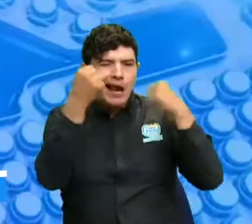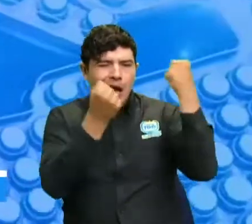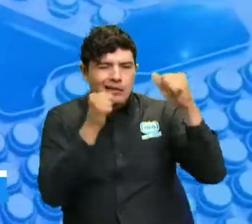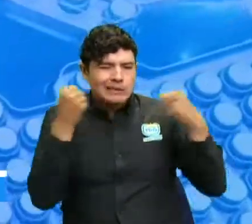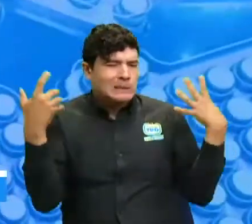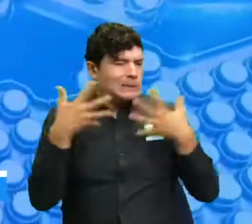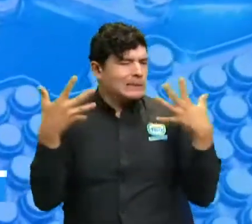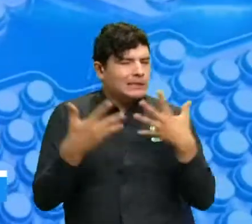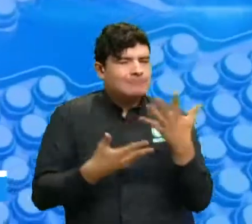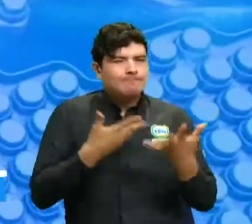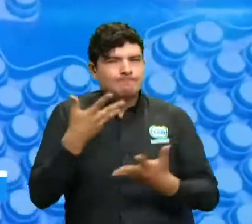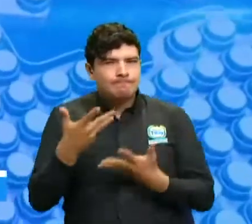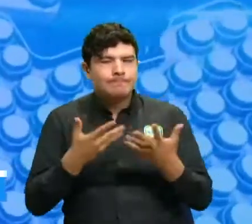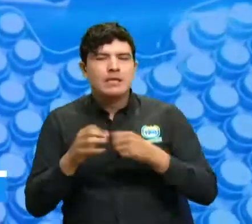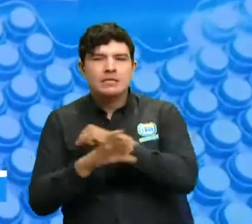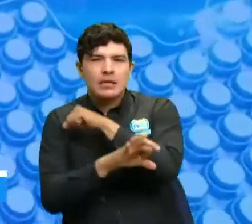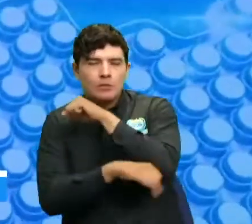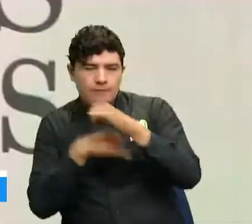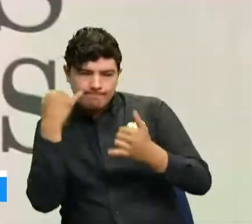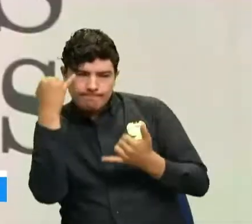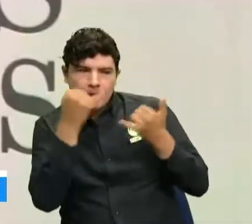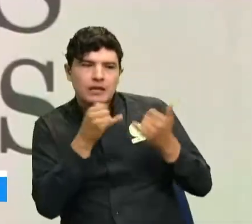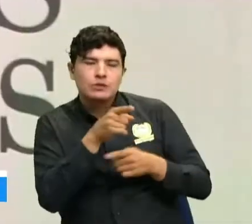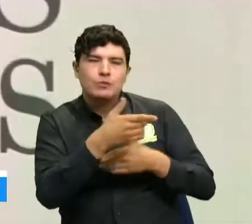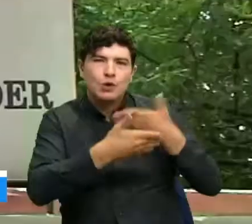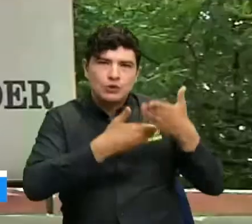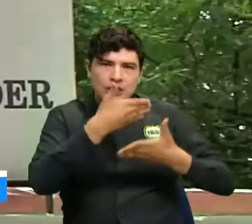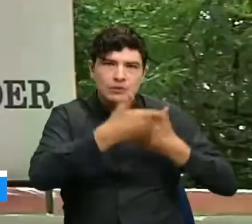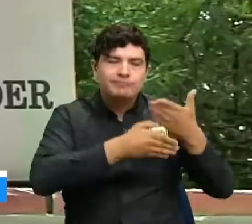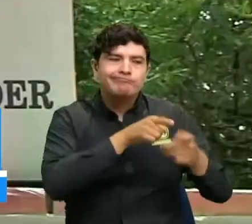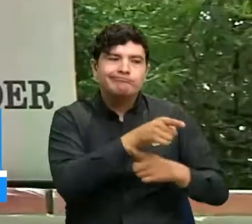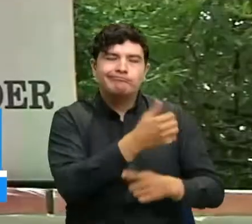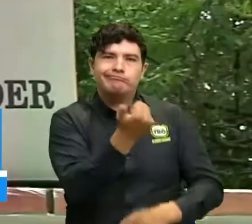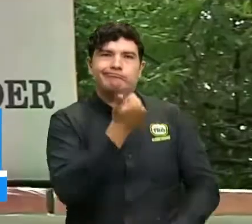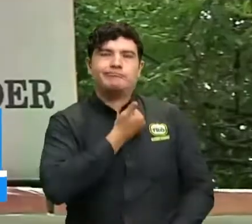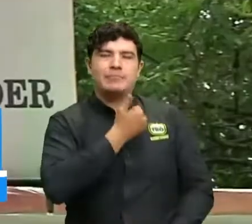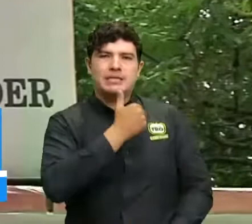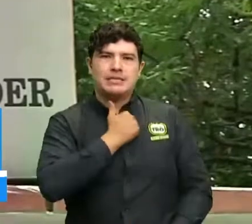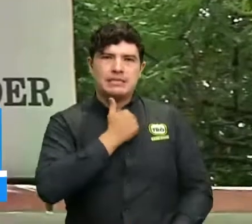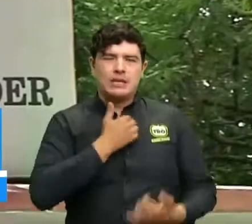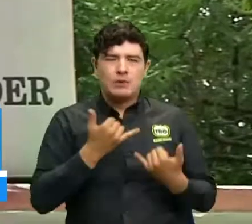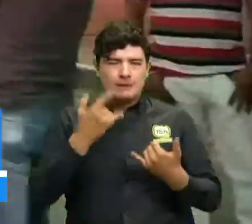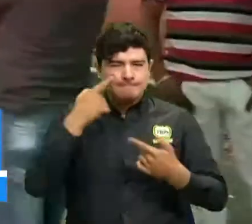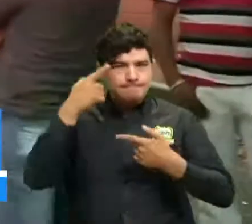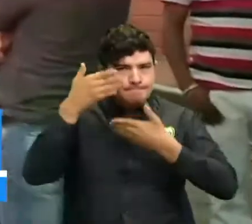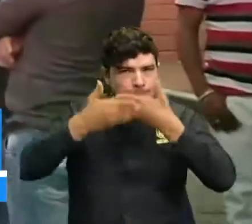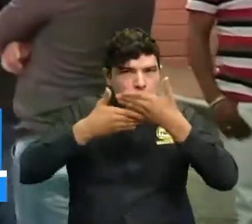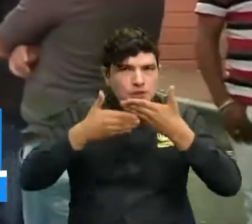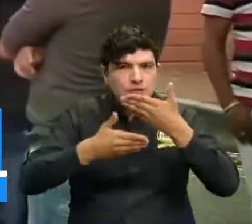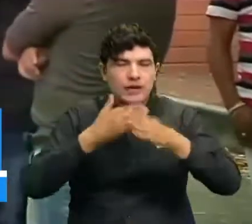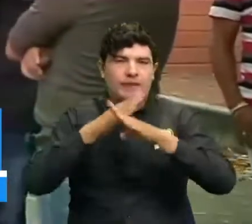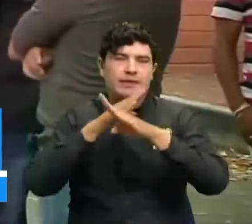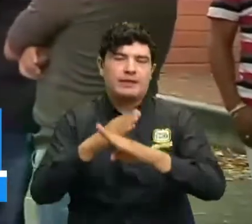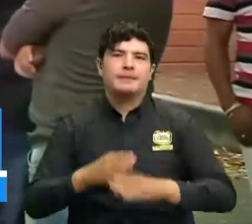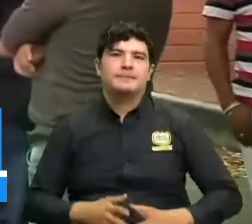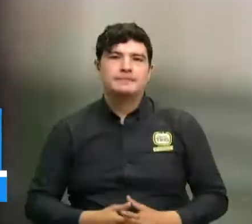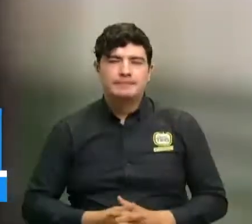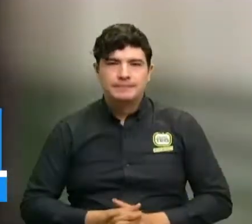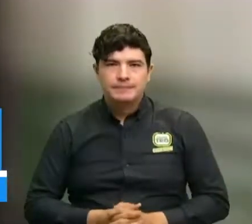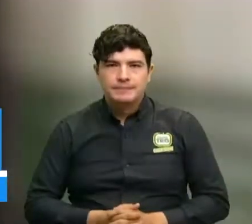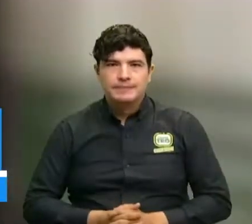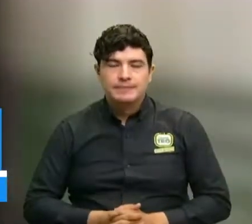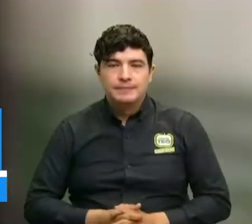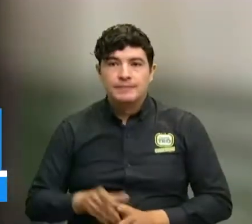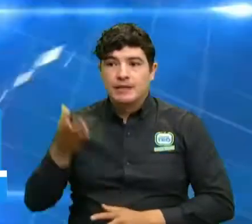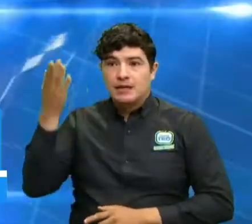La tasa de autolesionados en el departamento de Norte de Santander es muy baja y no alcanza a superar el 1%, según los expertos. Indican que durante la